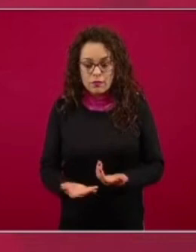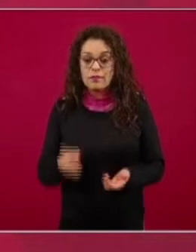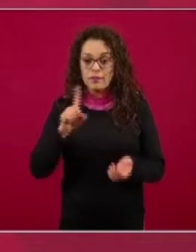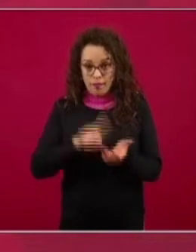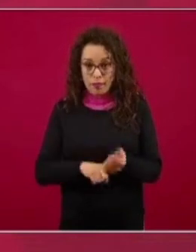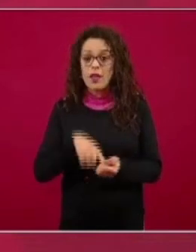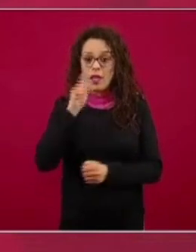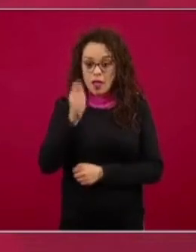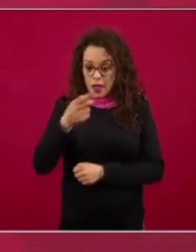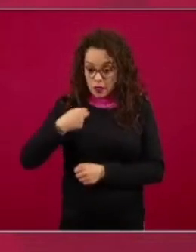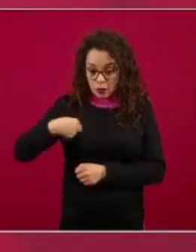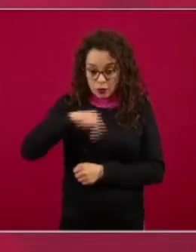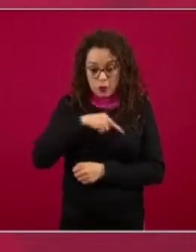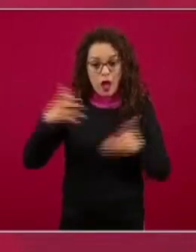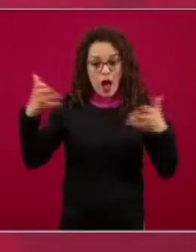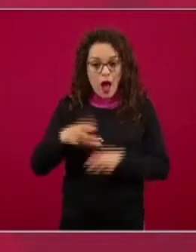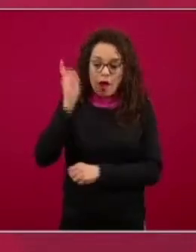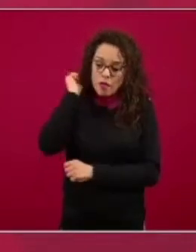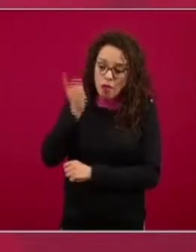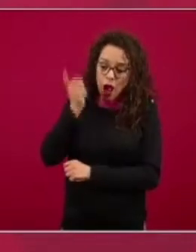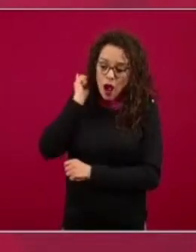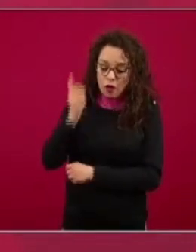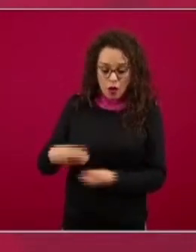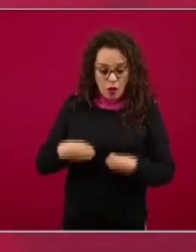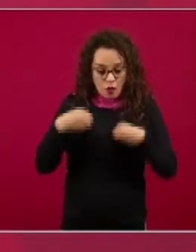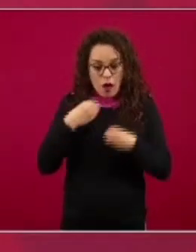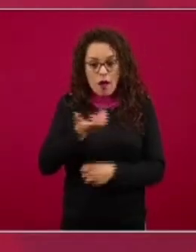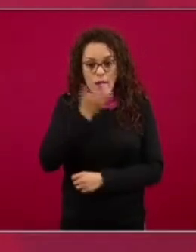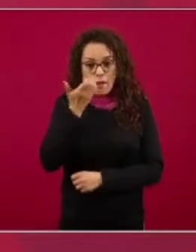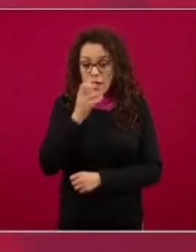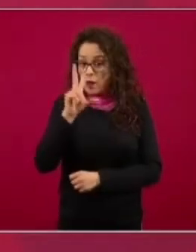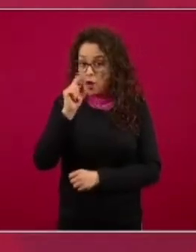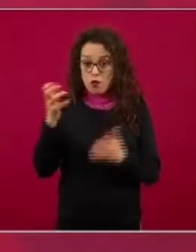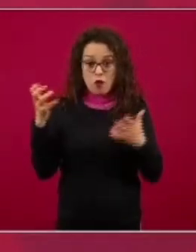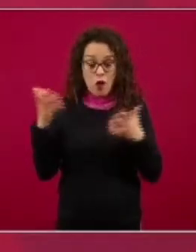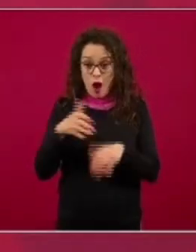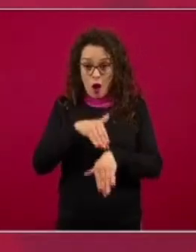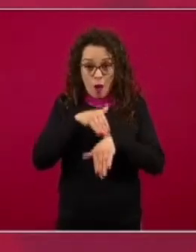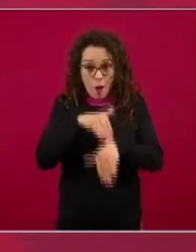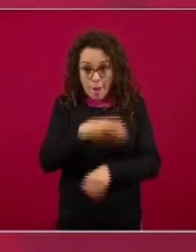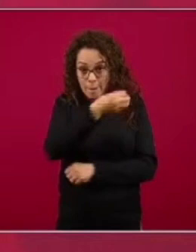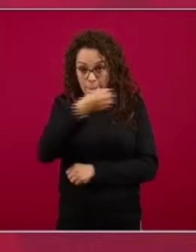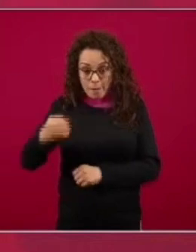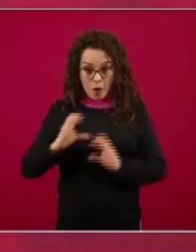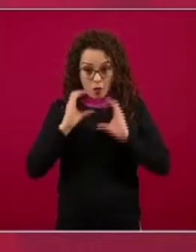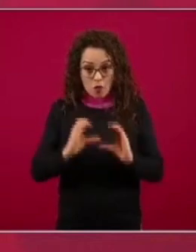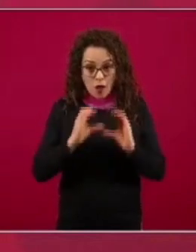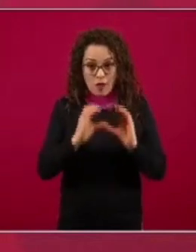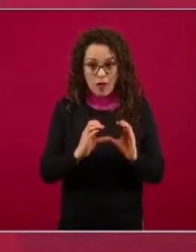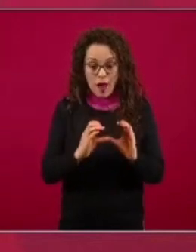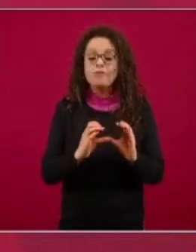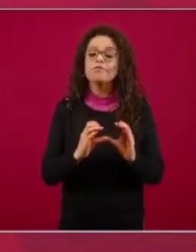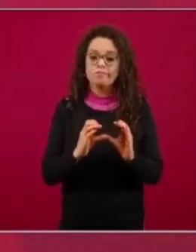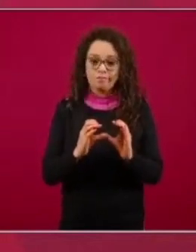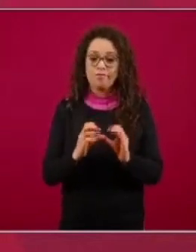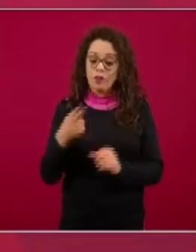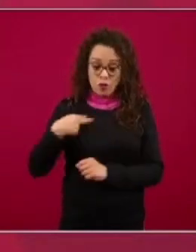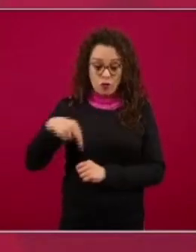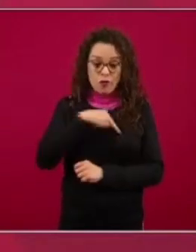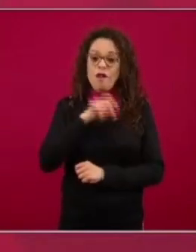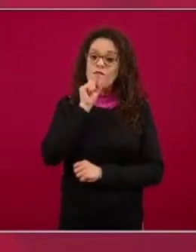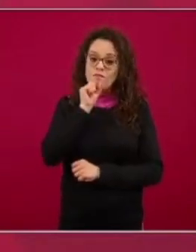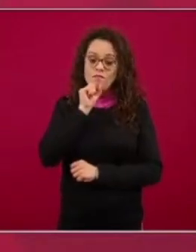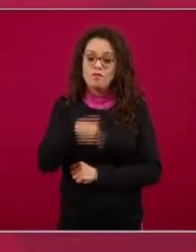diaria si no seguimos las medidas de precaución entonces estamos causando también